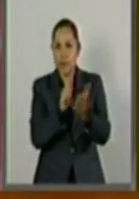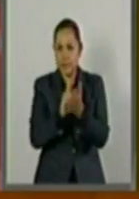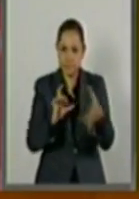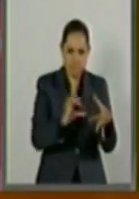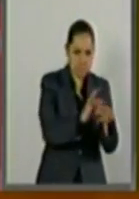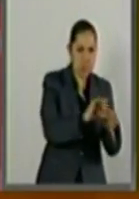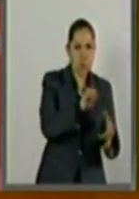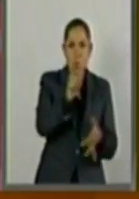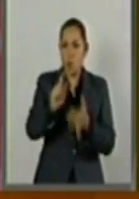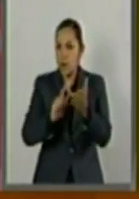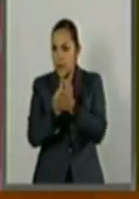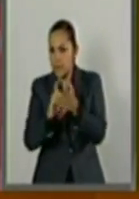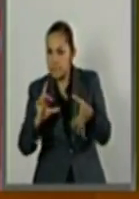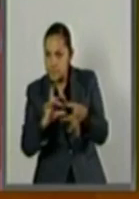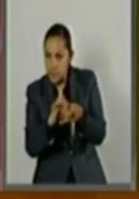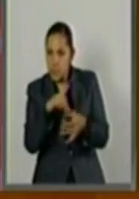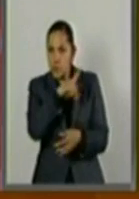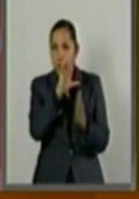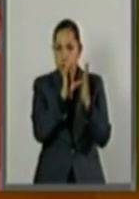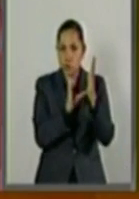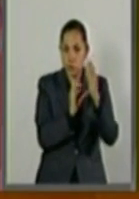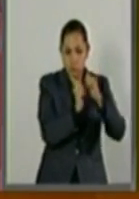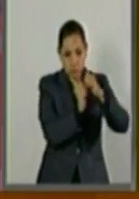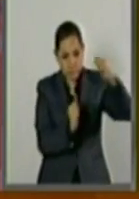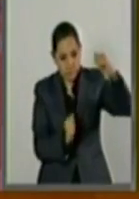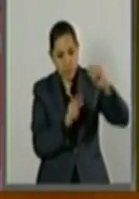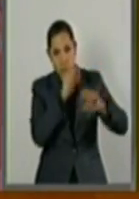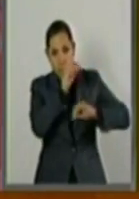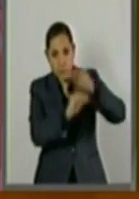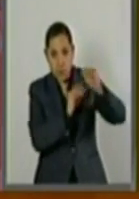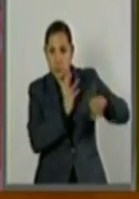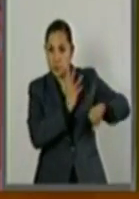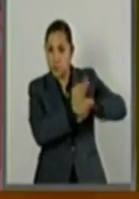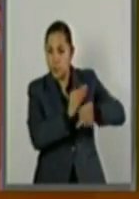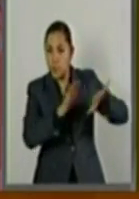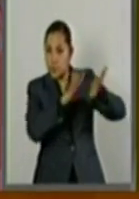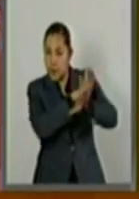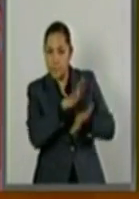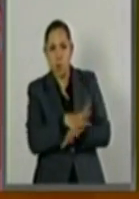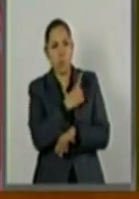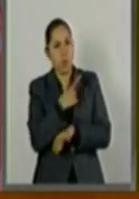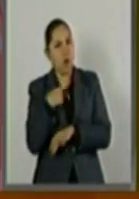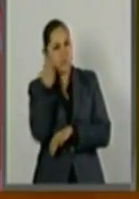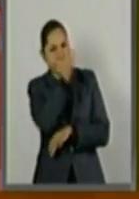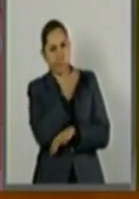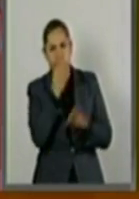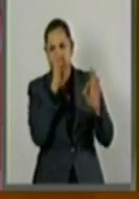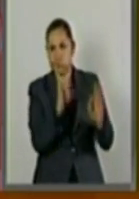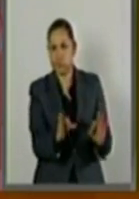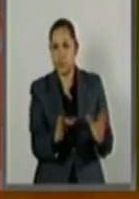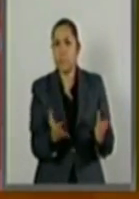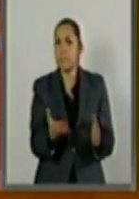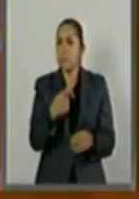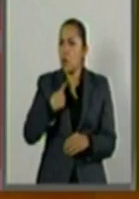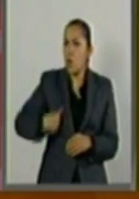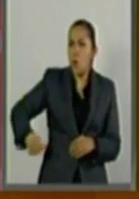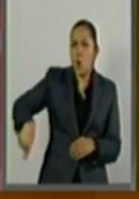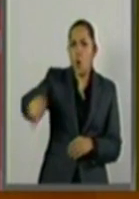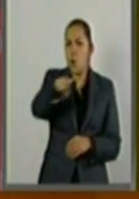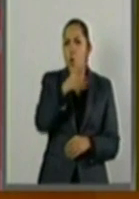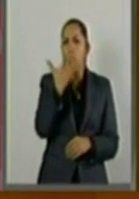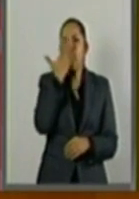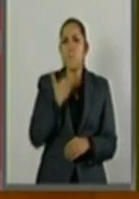significación. Y vale la pena decir, nadie tiene reservas, ninguna reserva en absoluto,